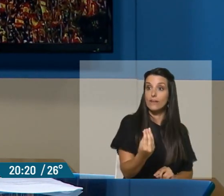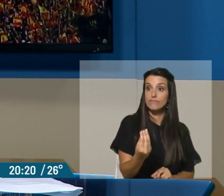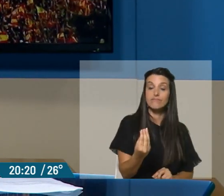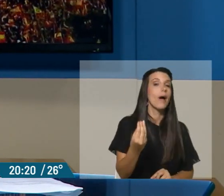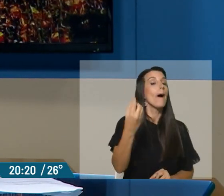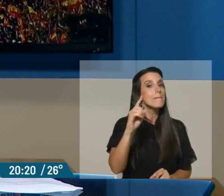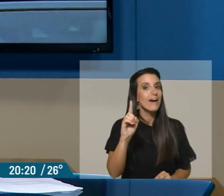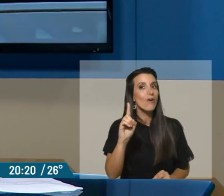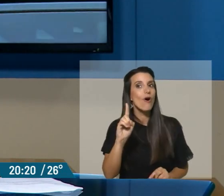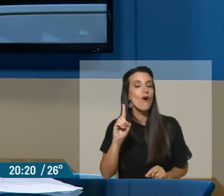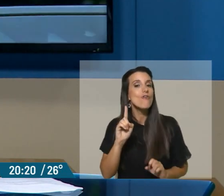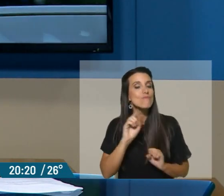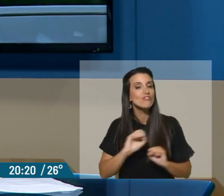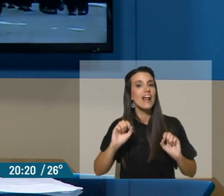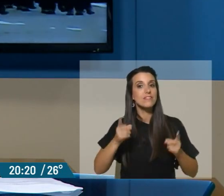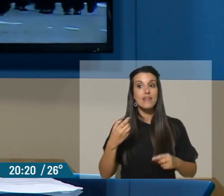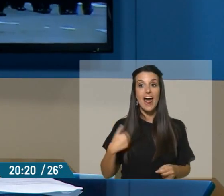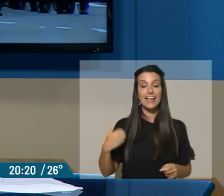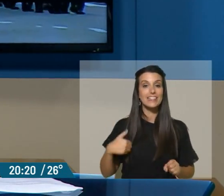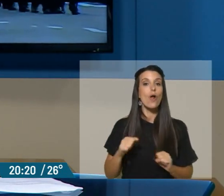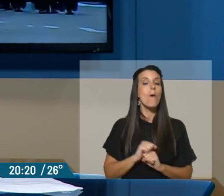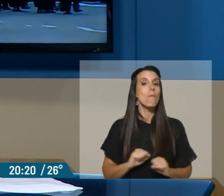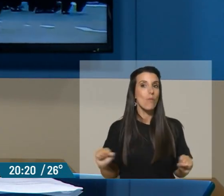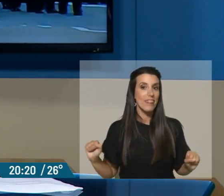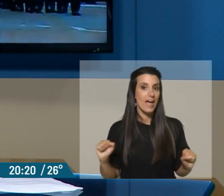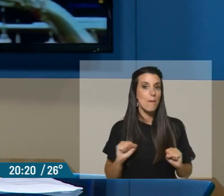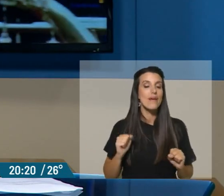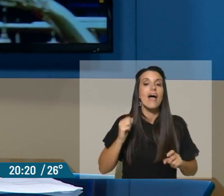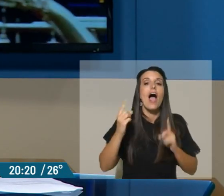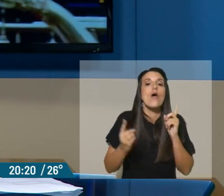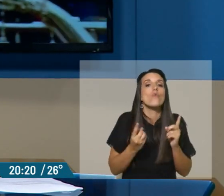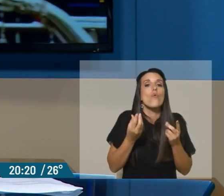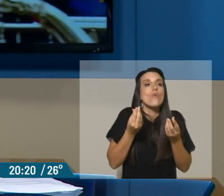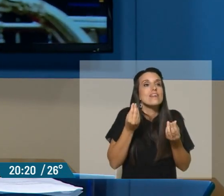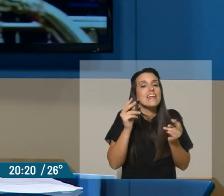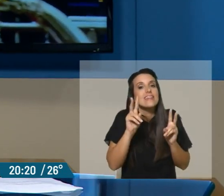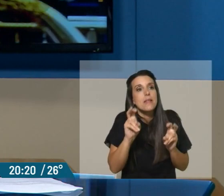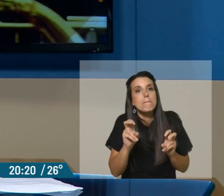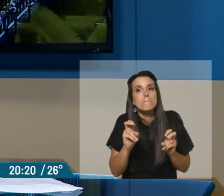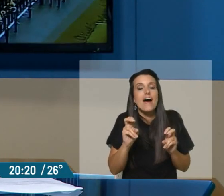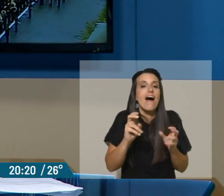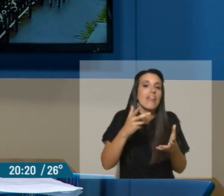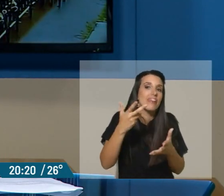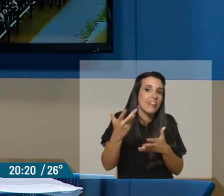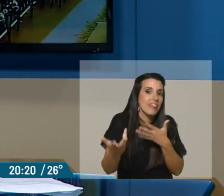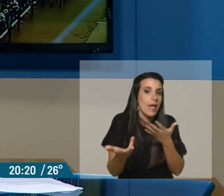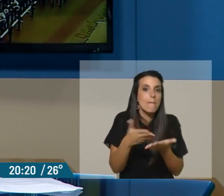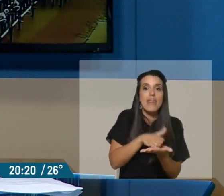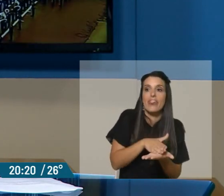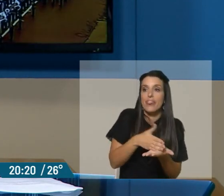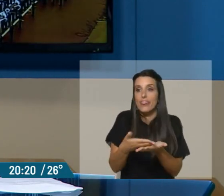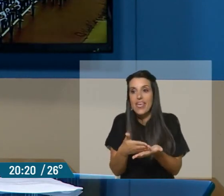con la posibilidad incluso de que Argentina pueda llegar a tener algún tipo de papel en una eventual mediación